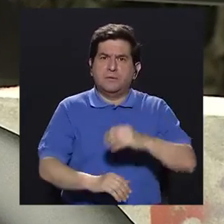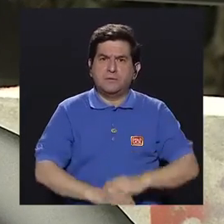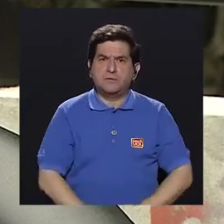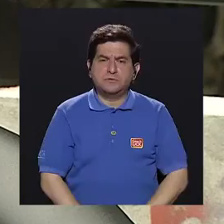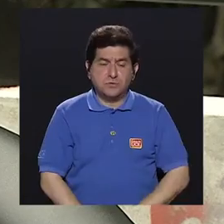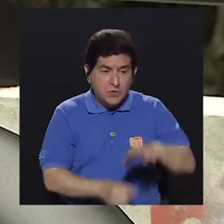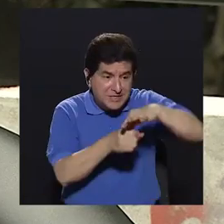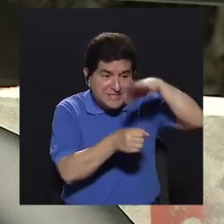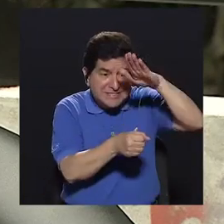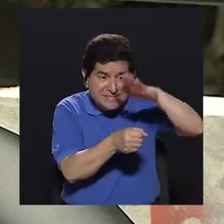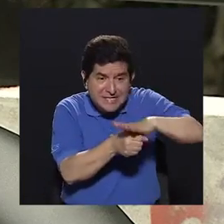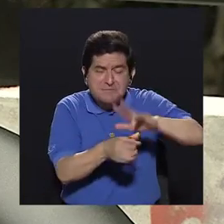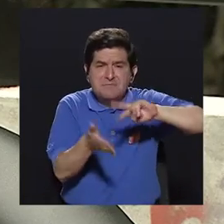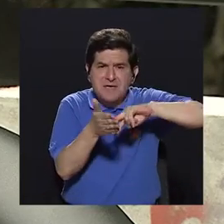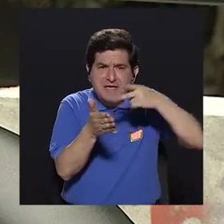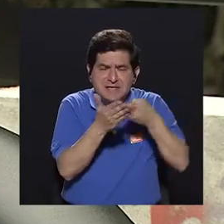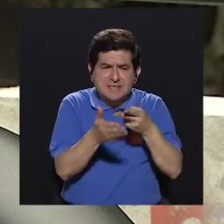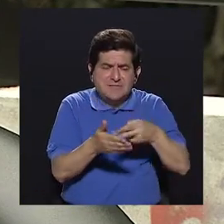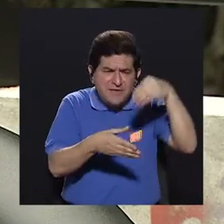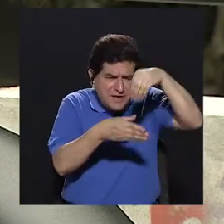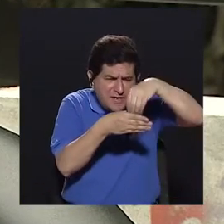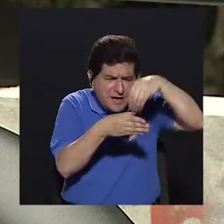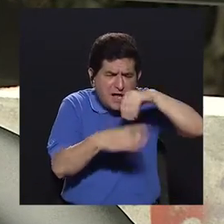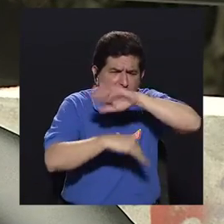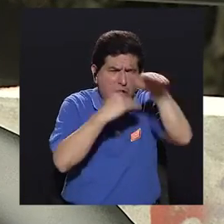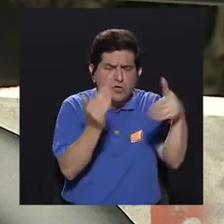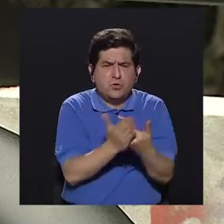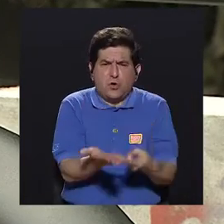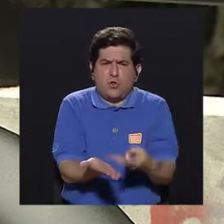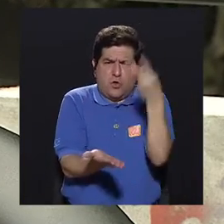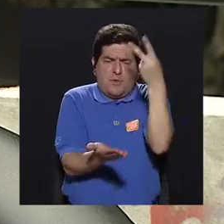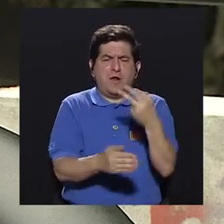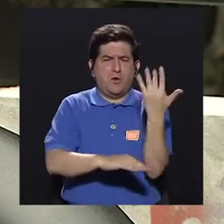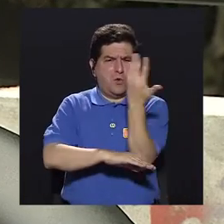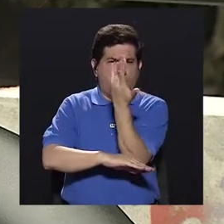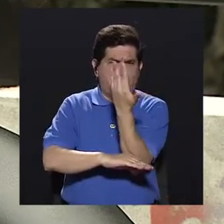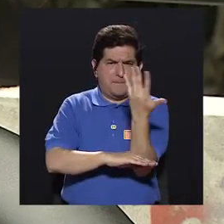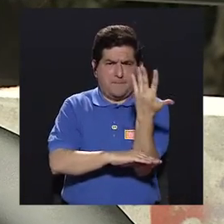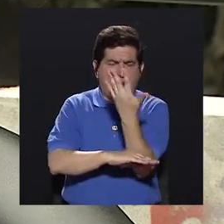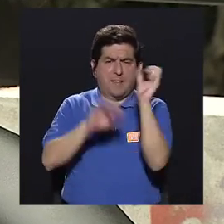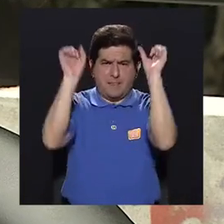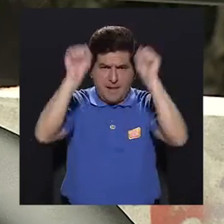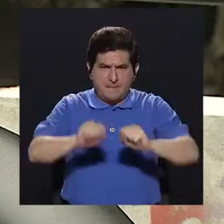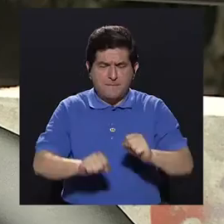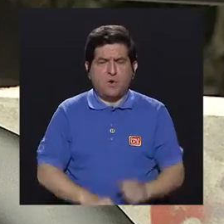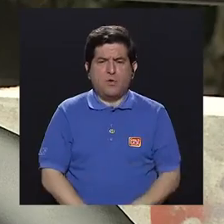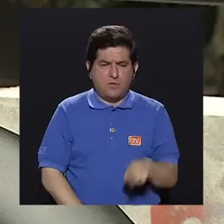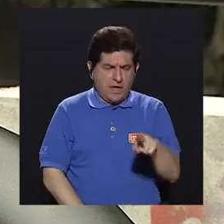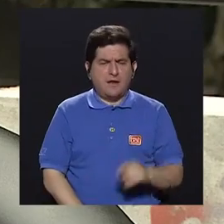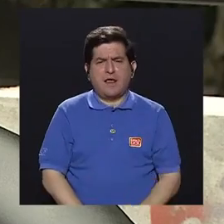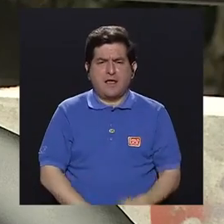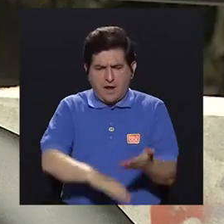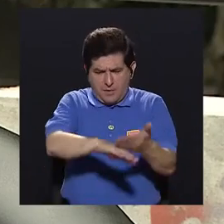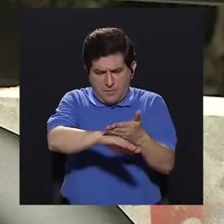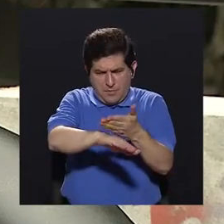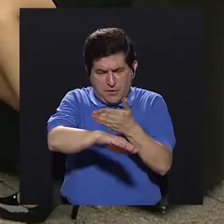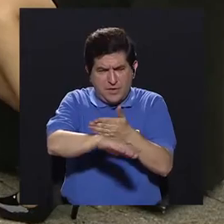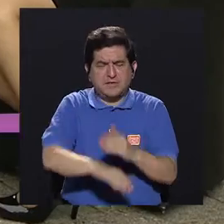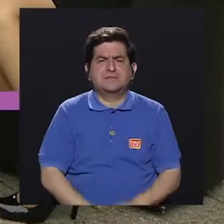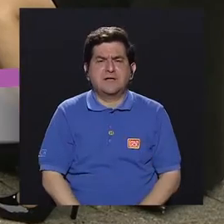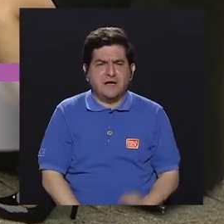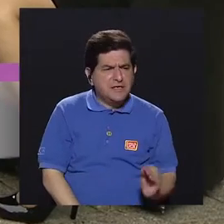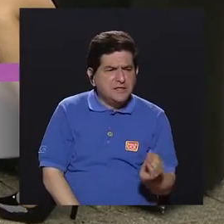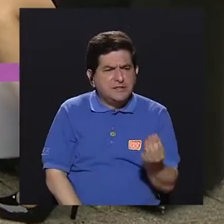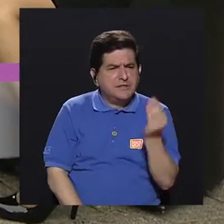la semilla encierra todos los nutrientes que una planta ocupa para poder crecer, para poder germinar,